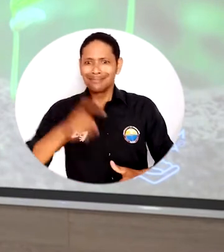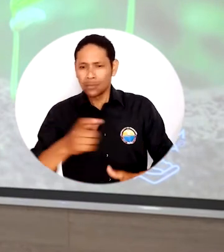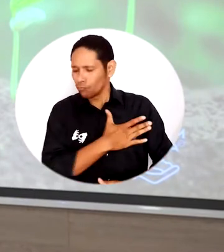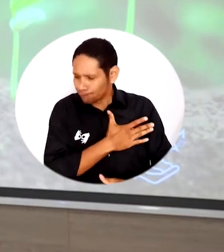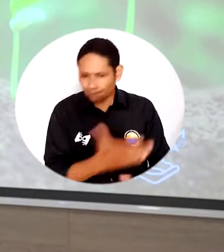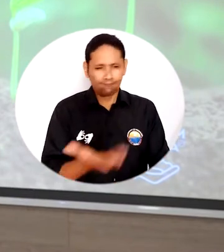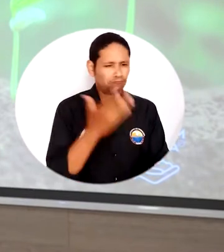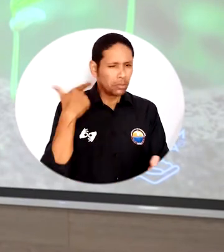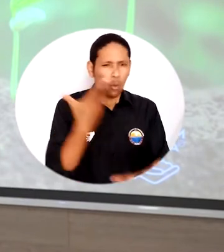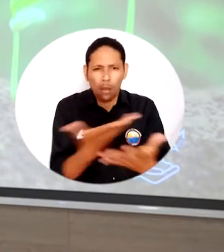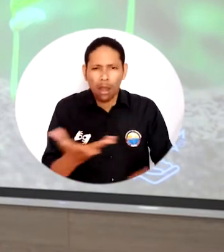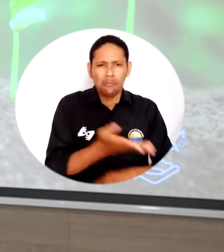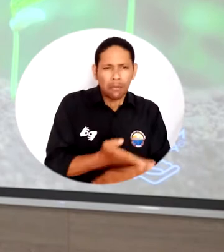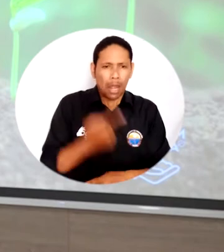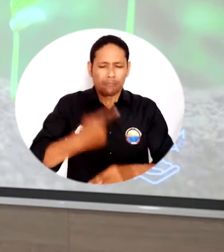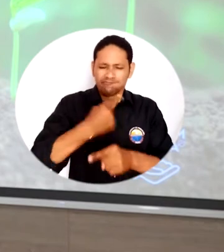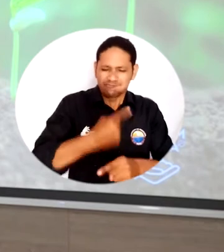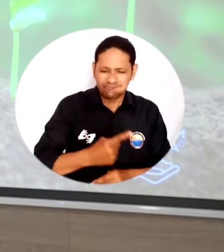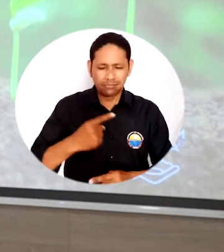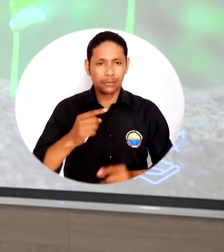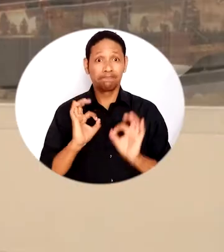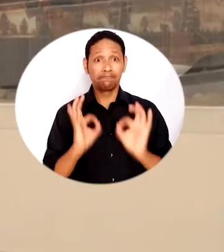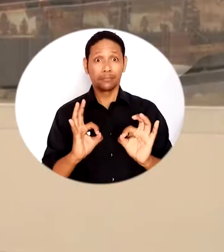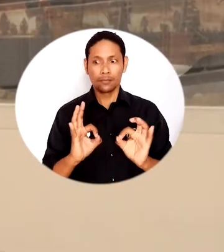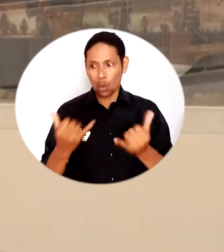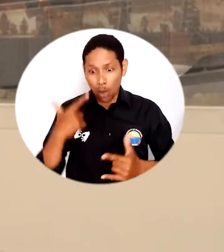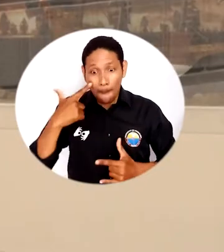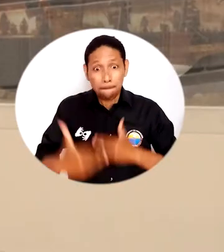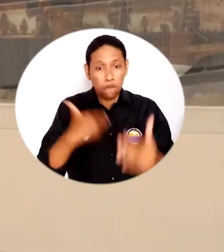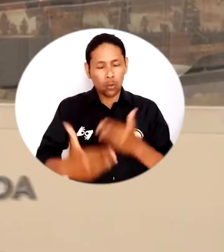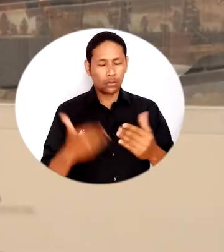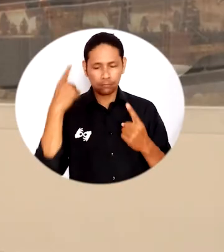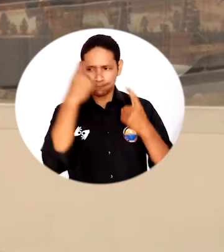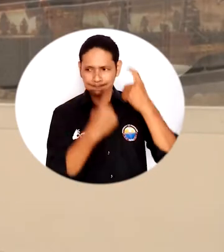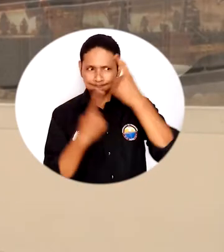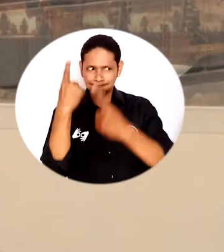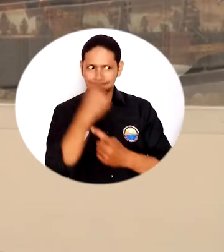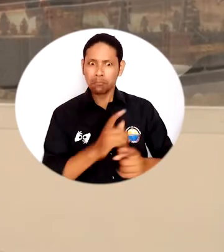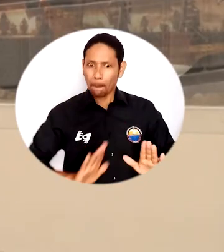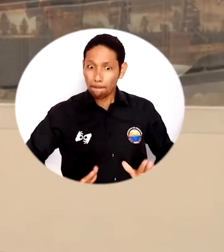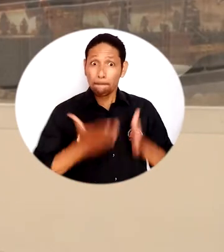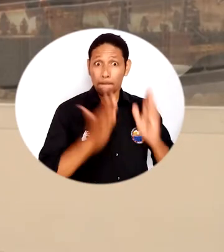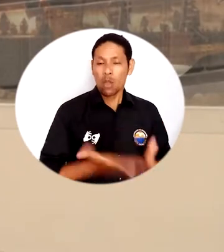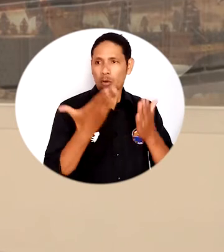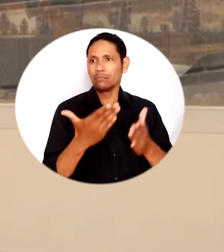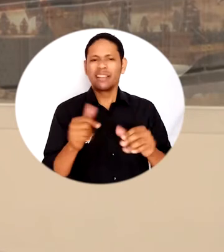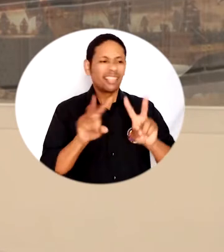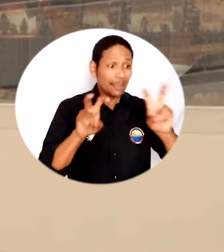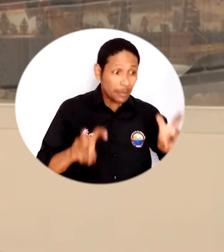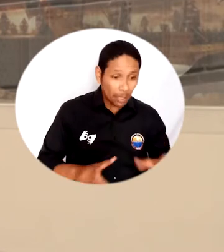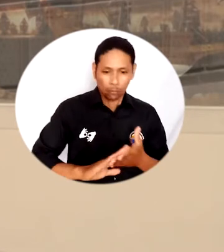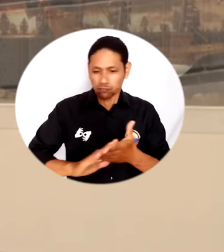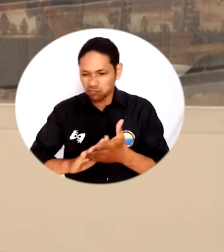que van dando respuesta a las necesidades sentidas de nuestros estudiantes. Y en particular este proceso nos deja como esas oportunidades de mejora,